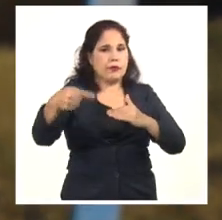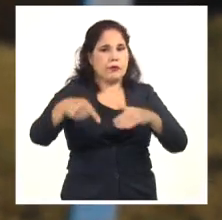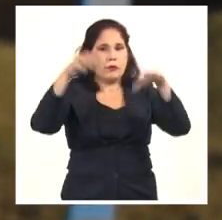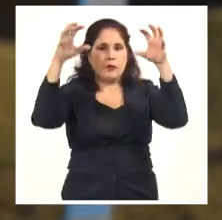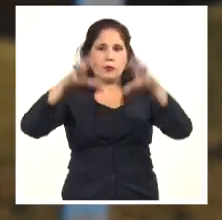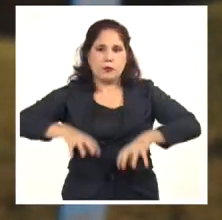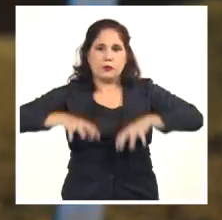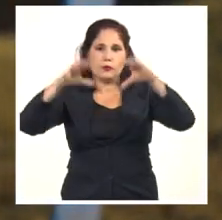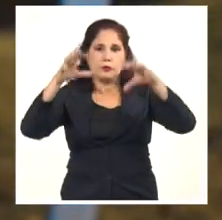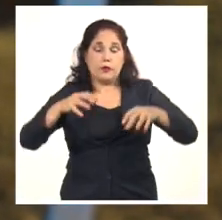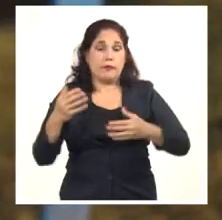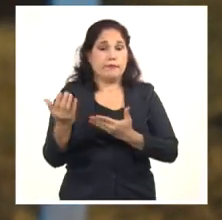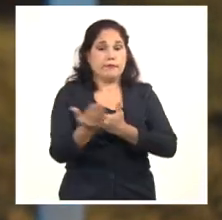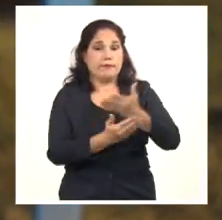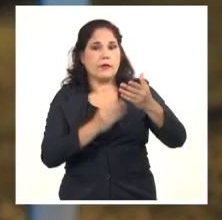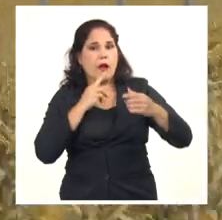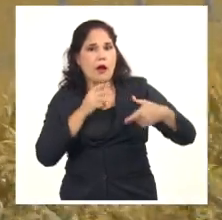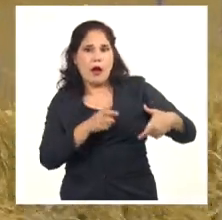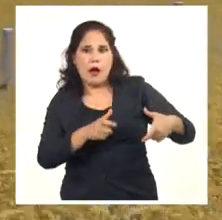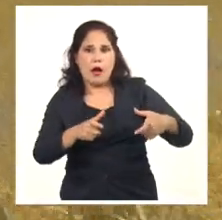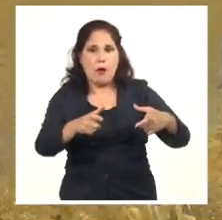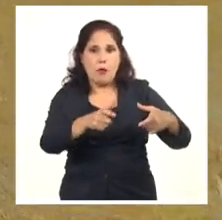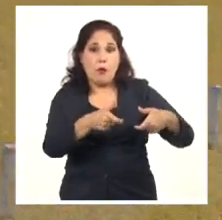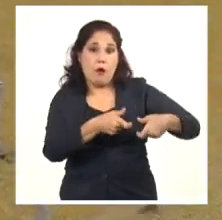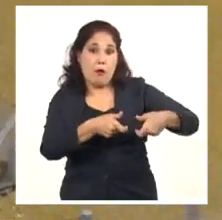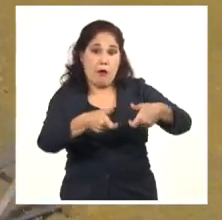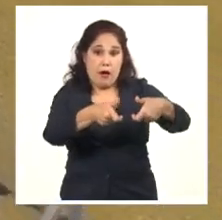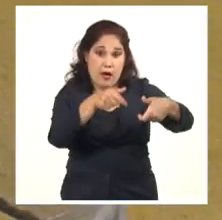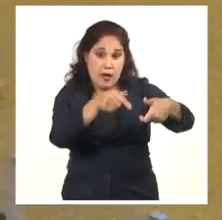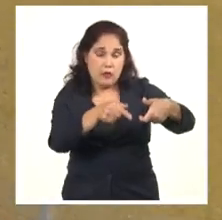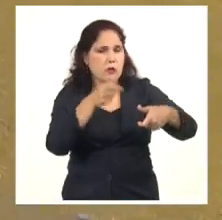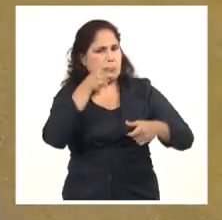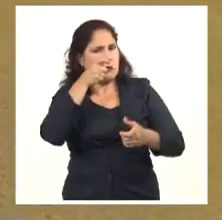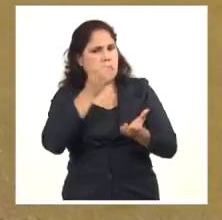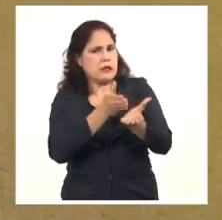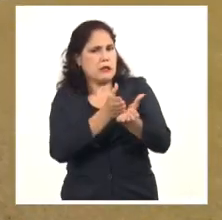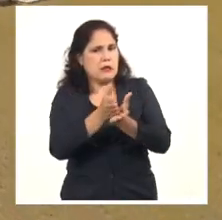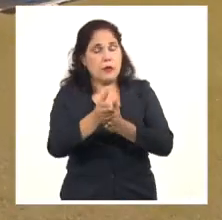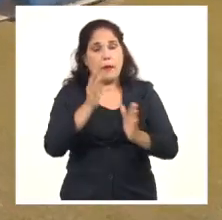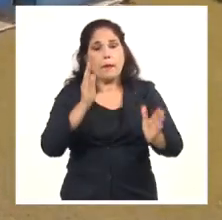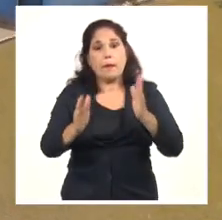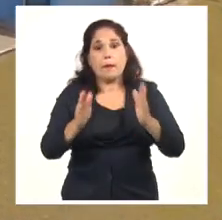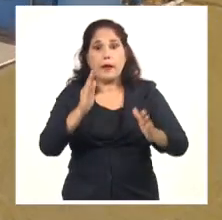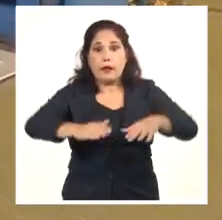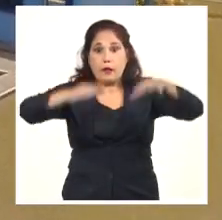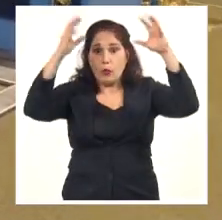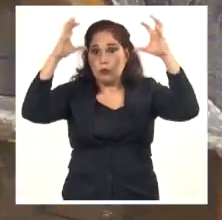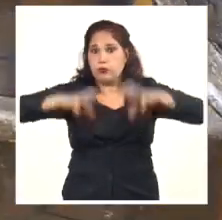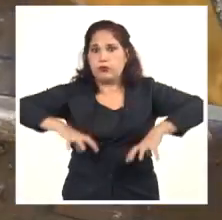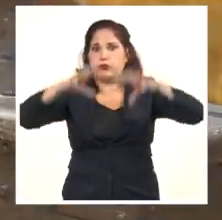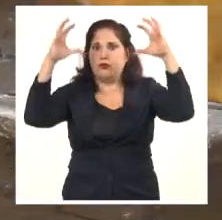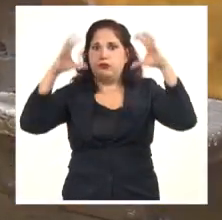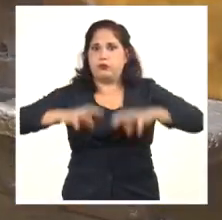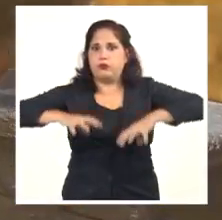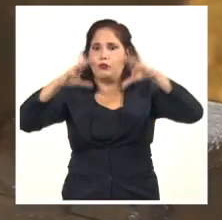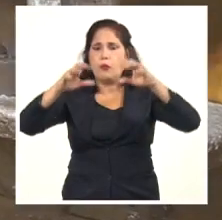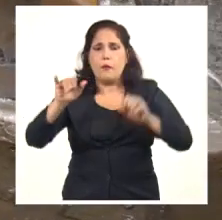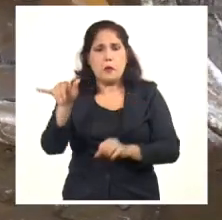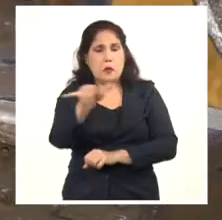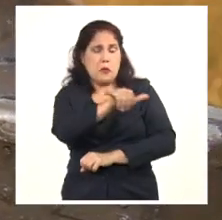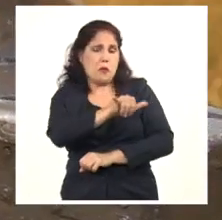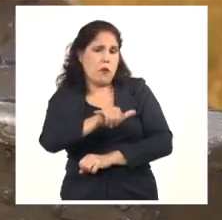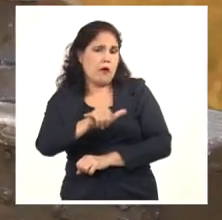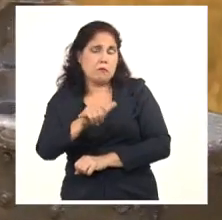Gestión hidráulica, conseguimiento pleno al periodo más lluvioso del año que coincide